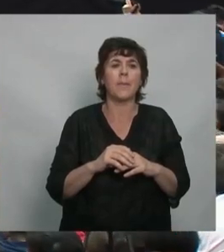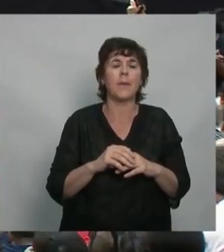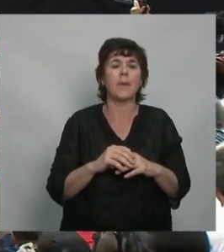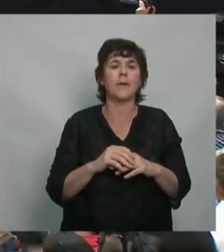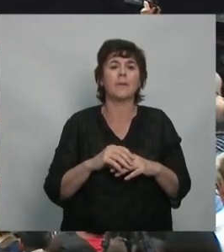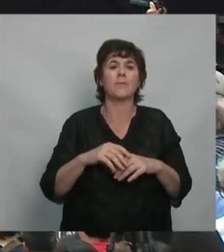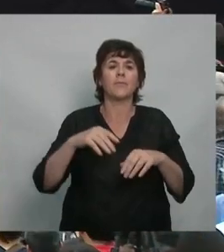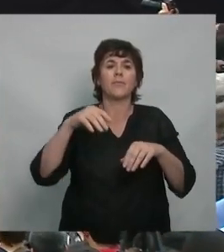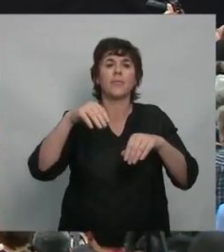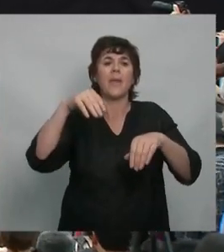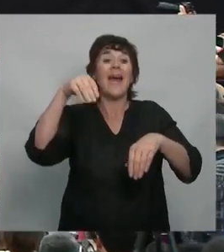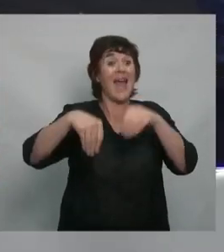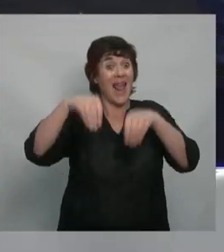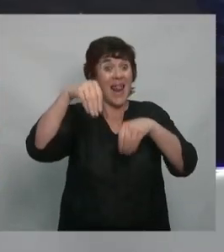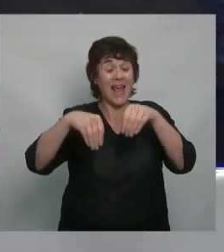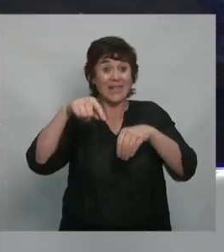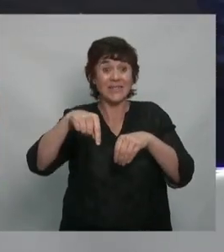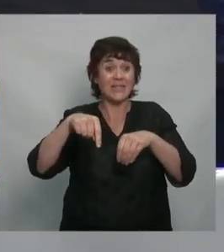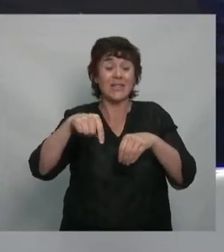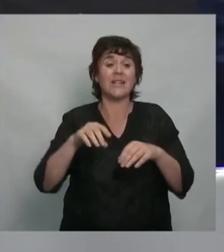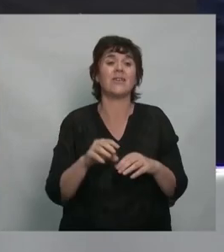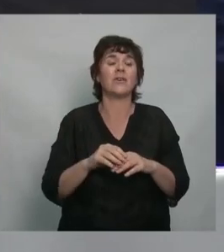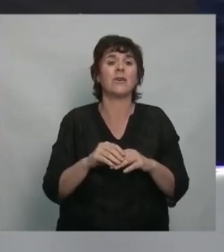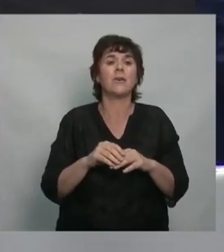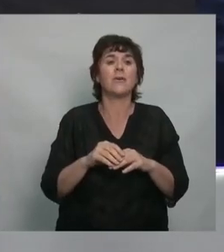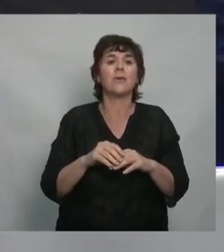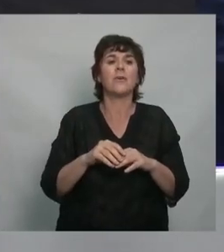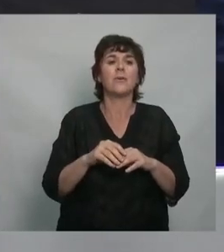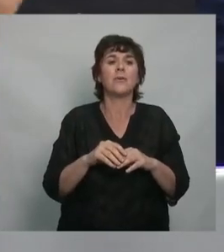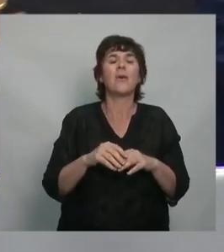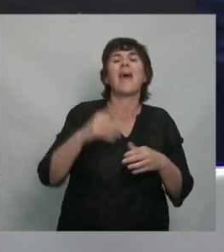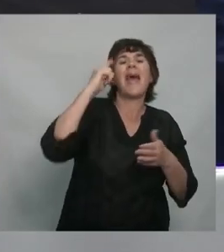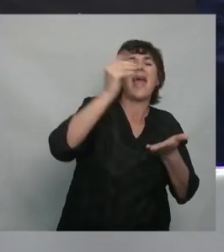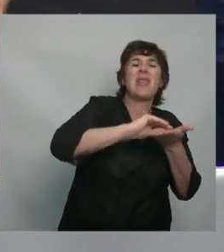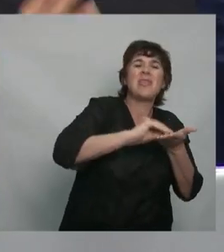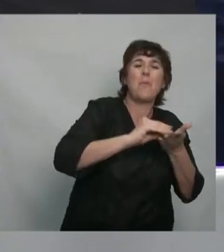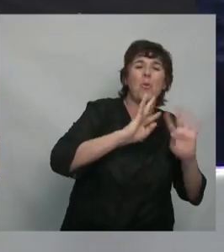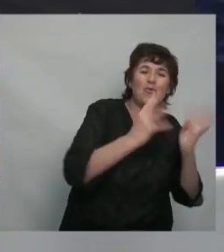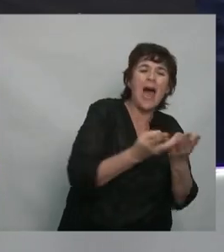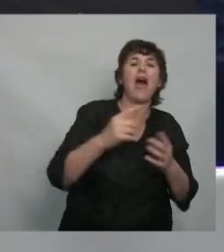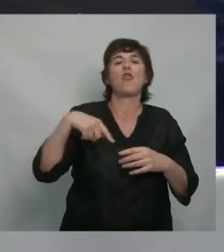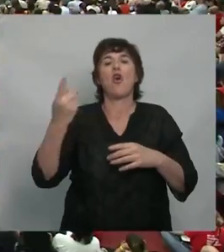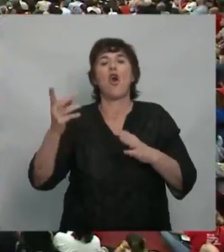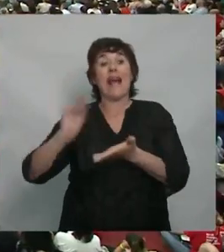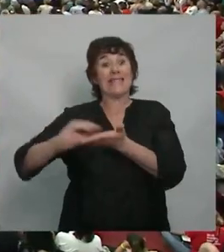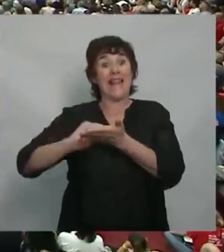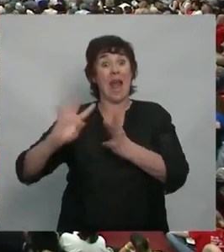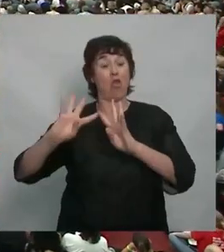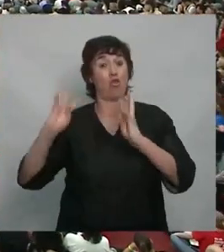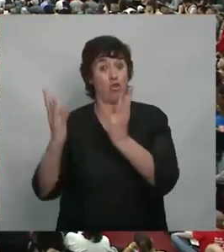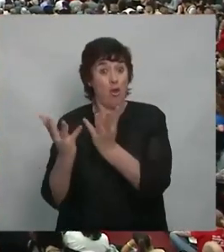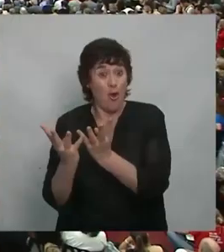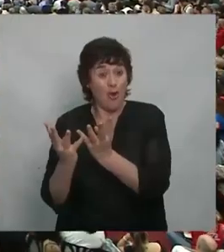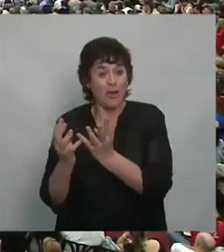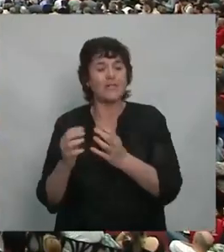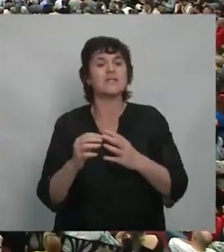término que se llevaron a cabo fueron tomadas como una victoria contundente. Y la